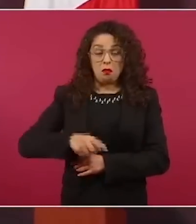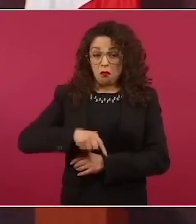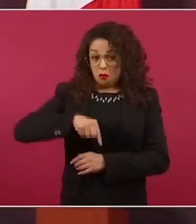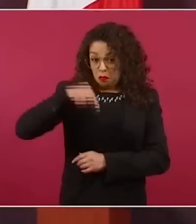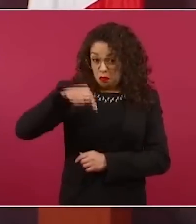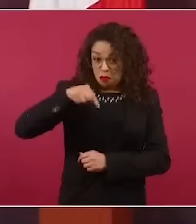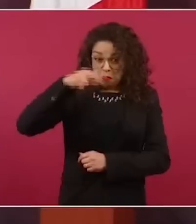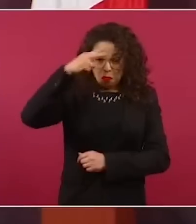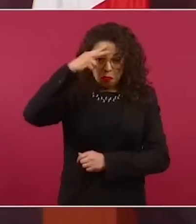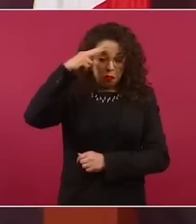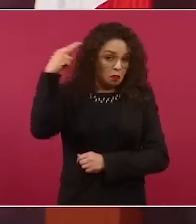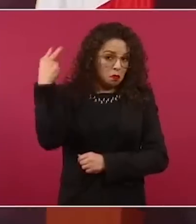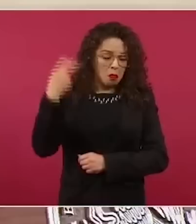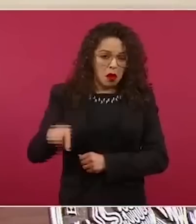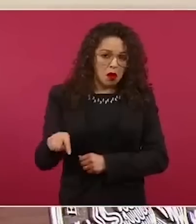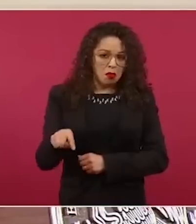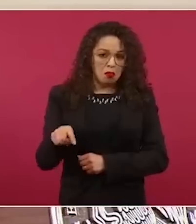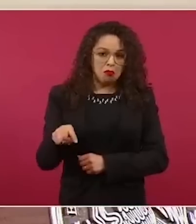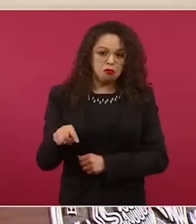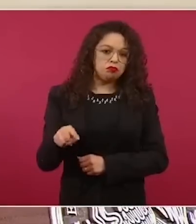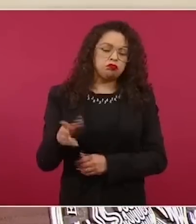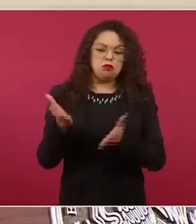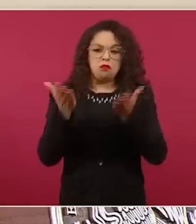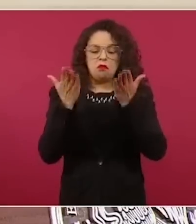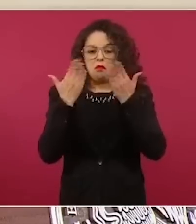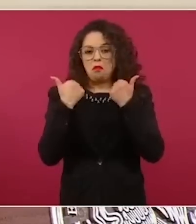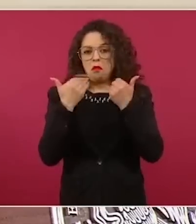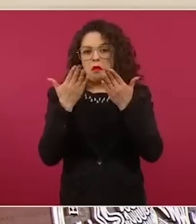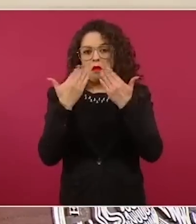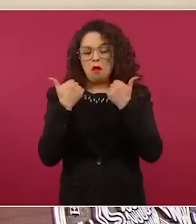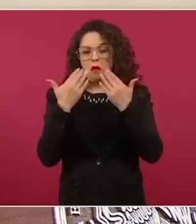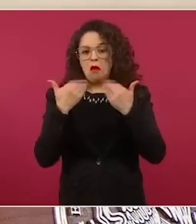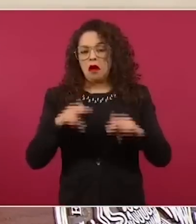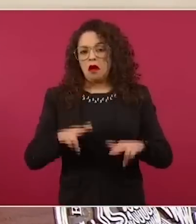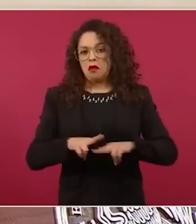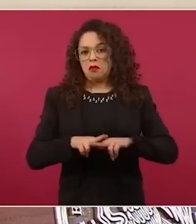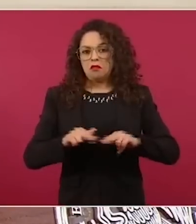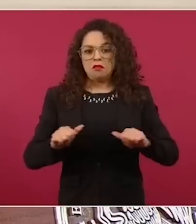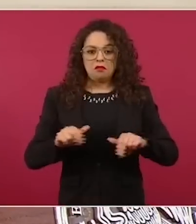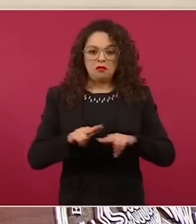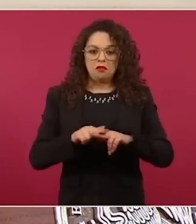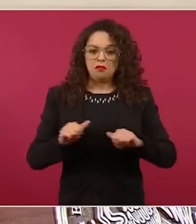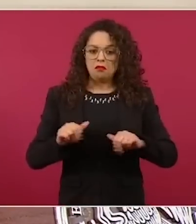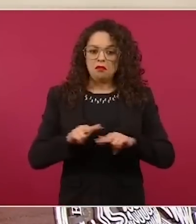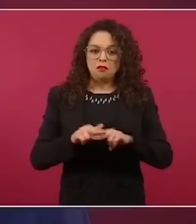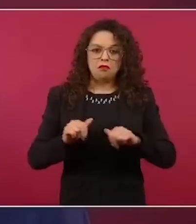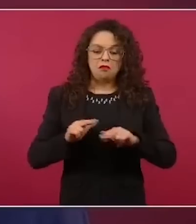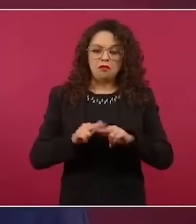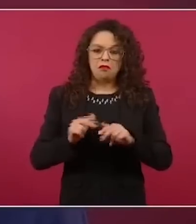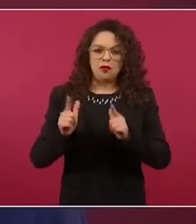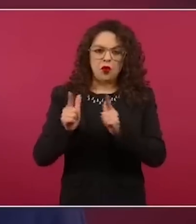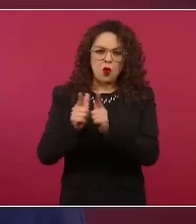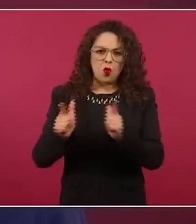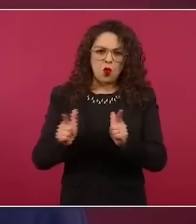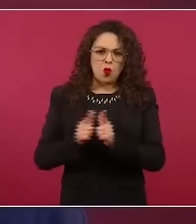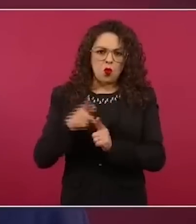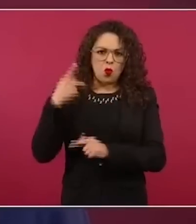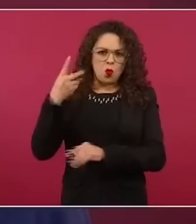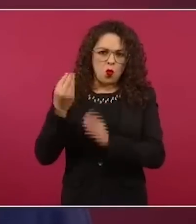vinculación con grupos terroristas